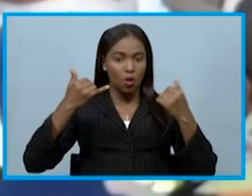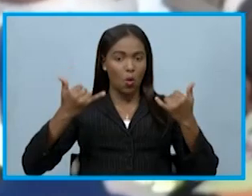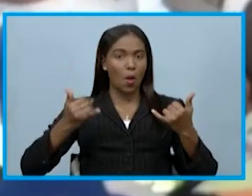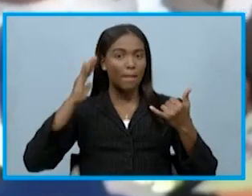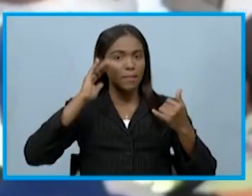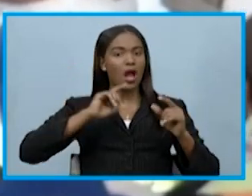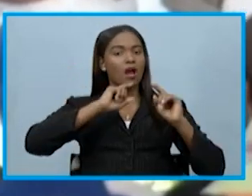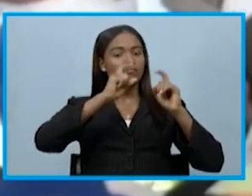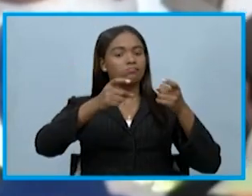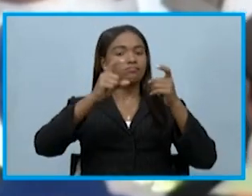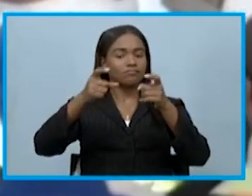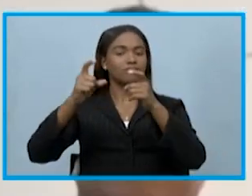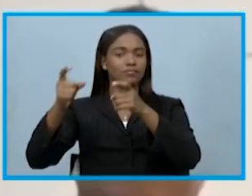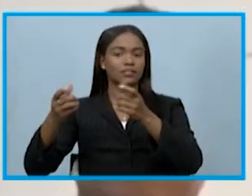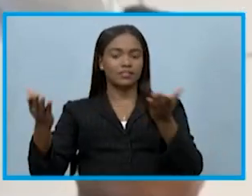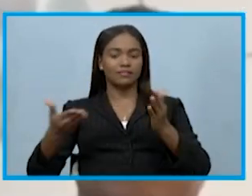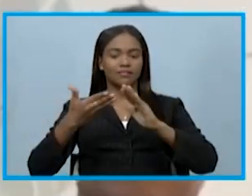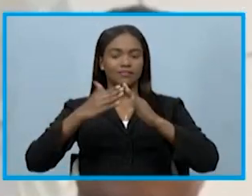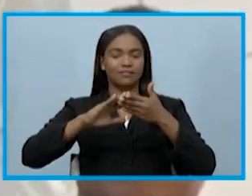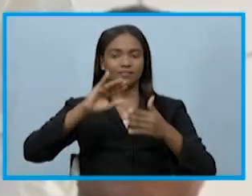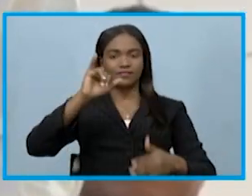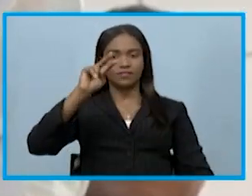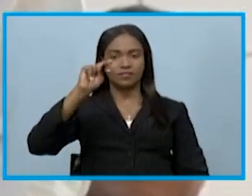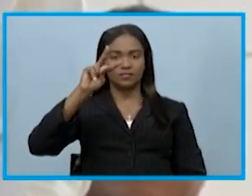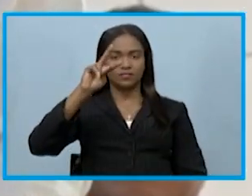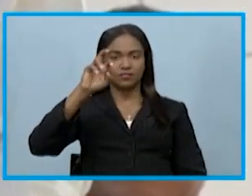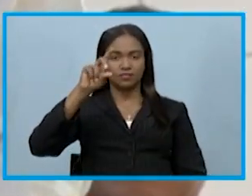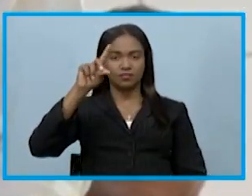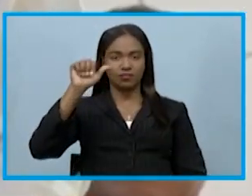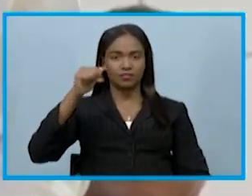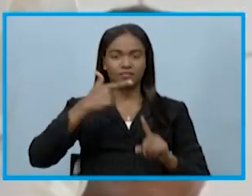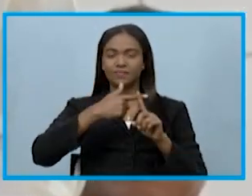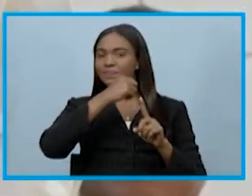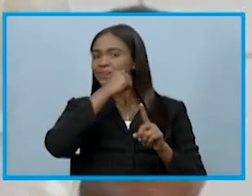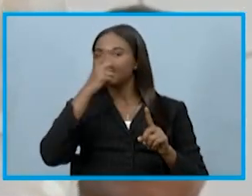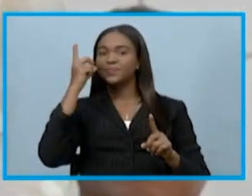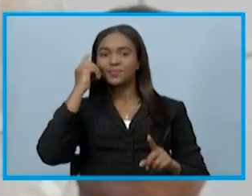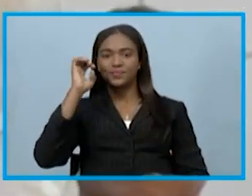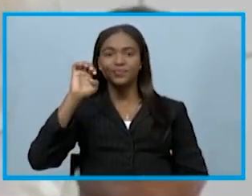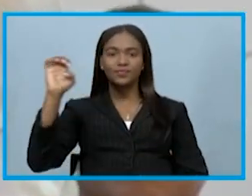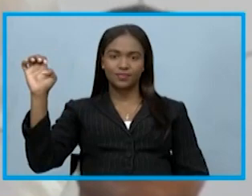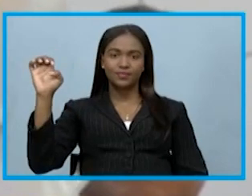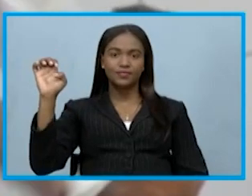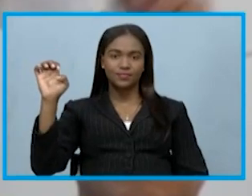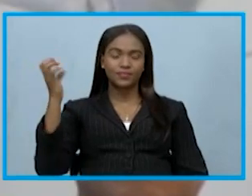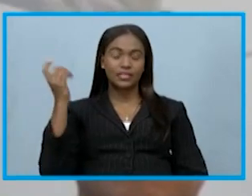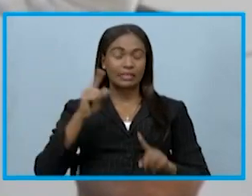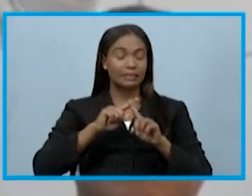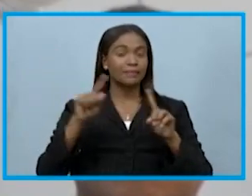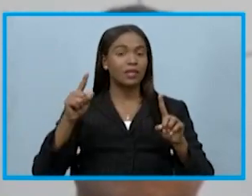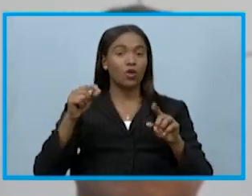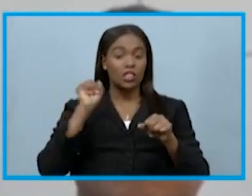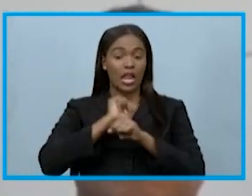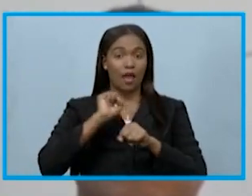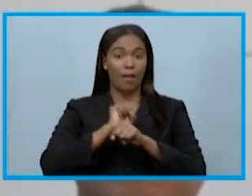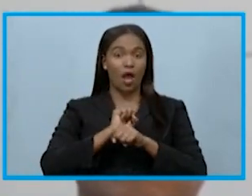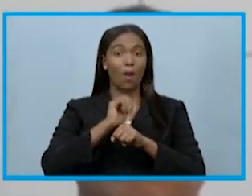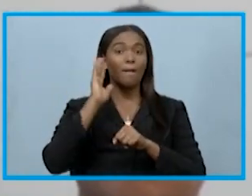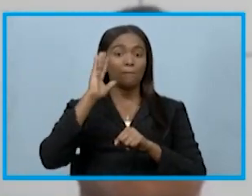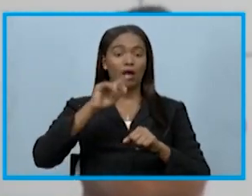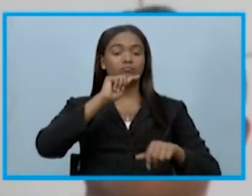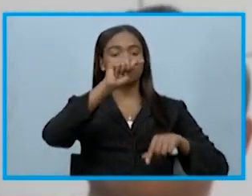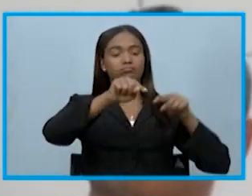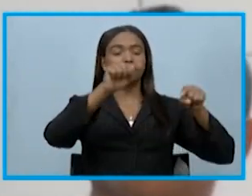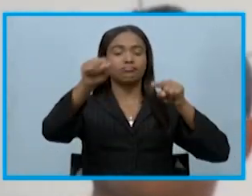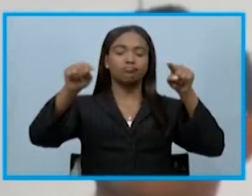en este icónico sector de In Vivienda del municipio de Santo Domingo Este, pero que el operativo se desplegará,